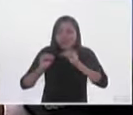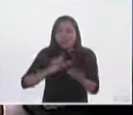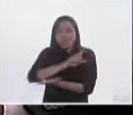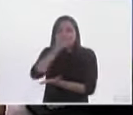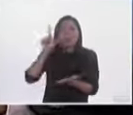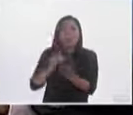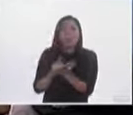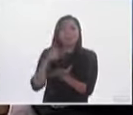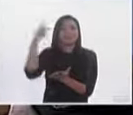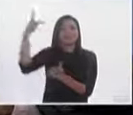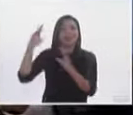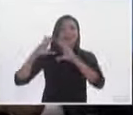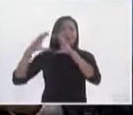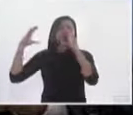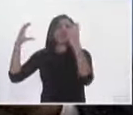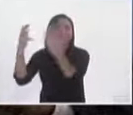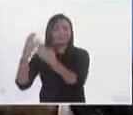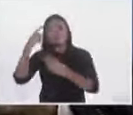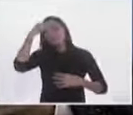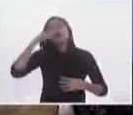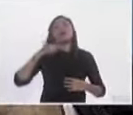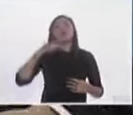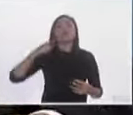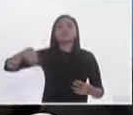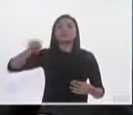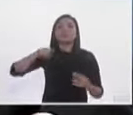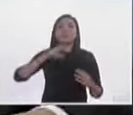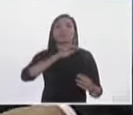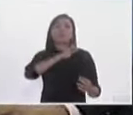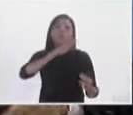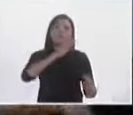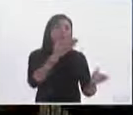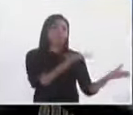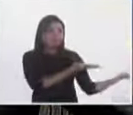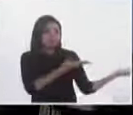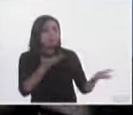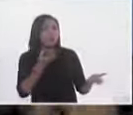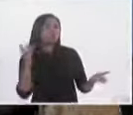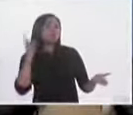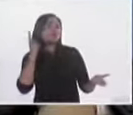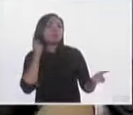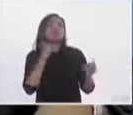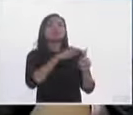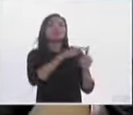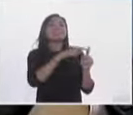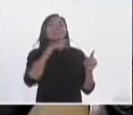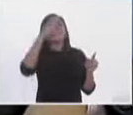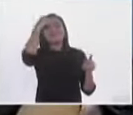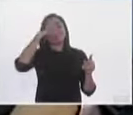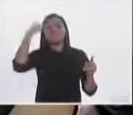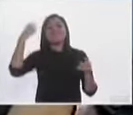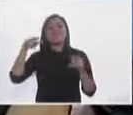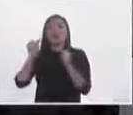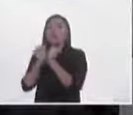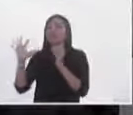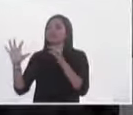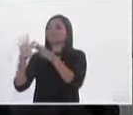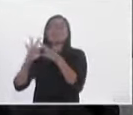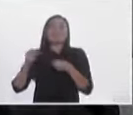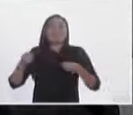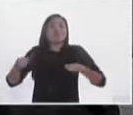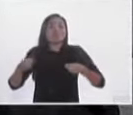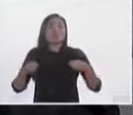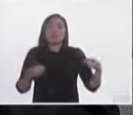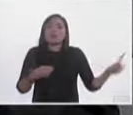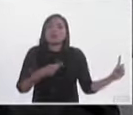ley orgánica, para que se tenga en cuenta este tipo de diputados que no provienen de un partido político? Bueno, primero que nada, como